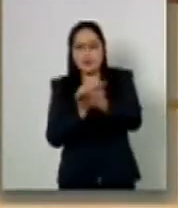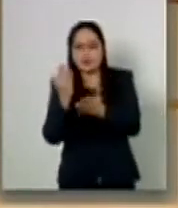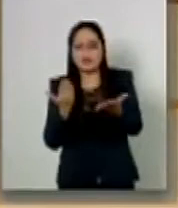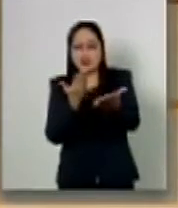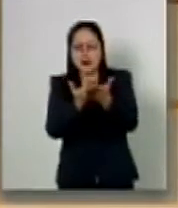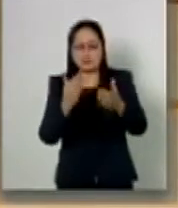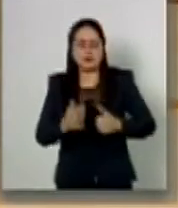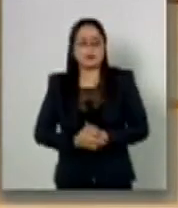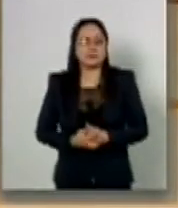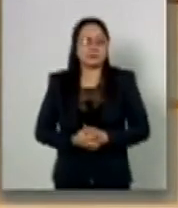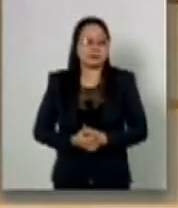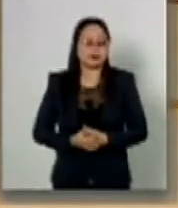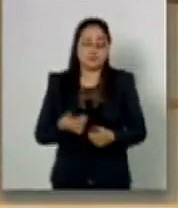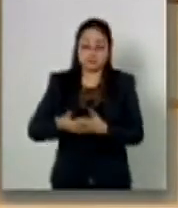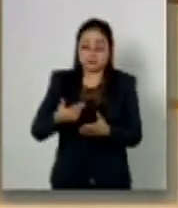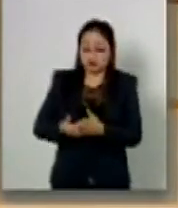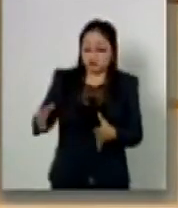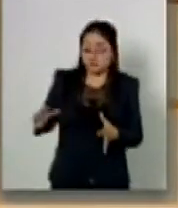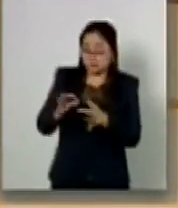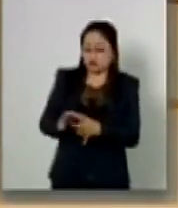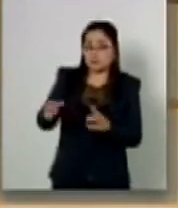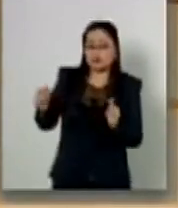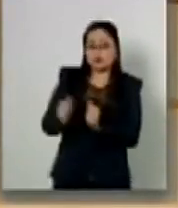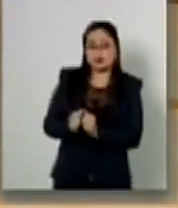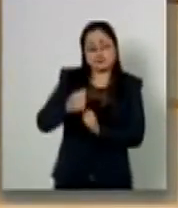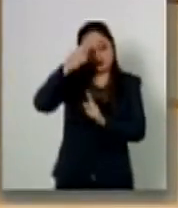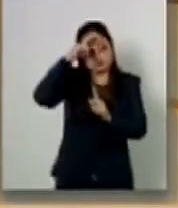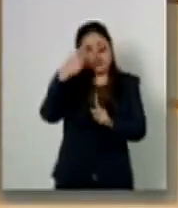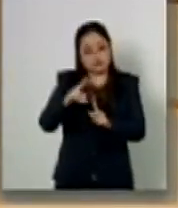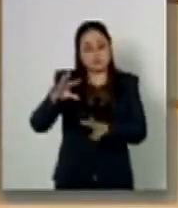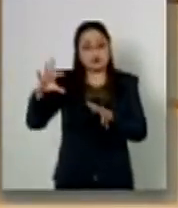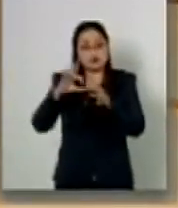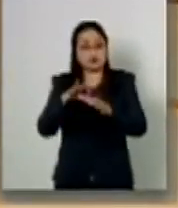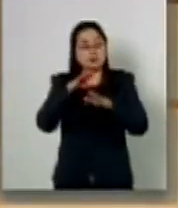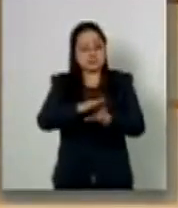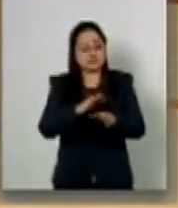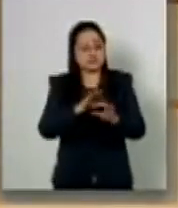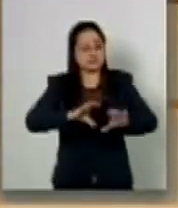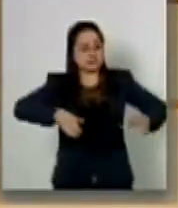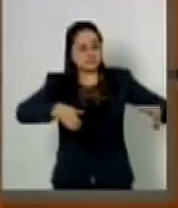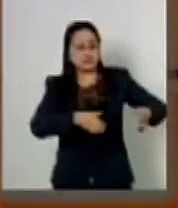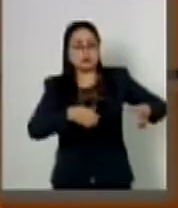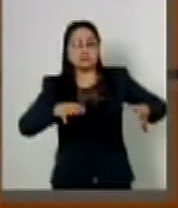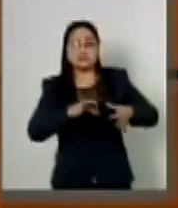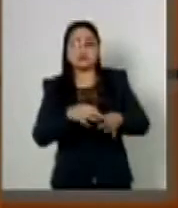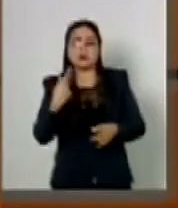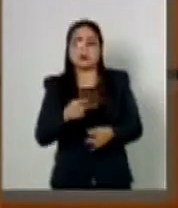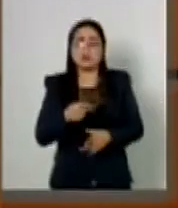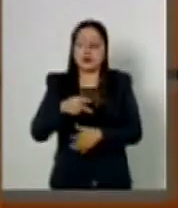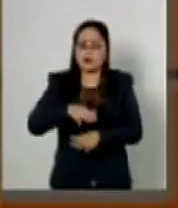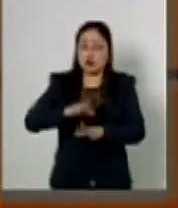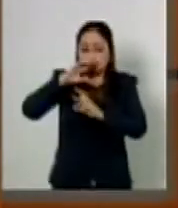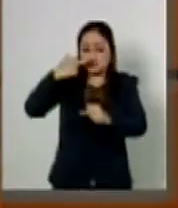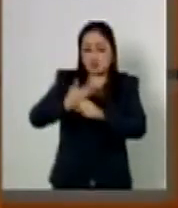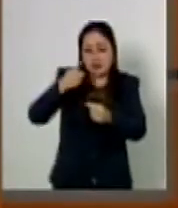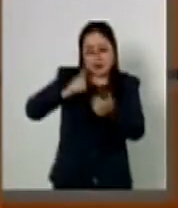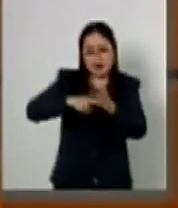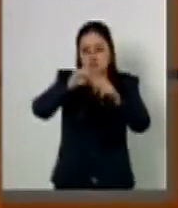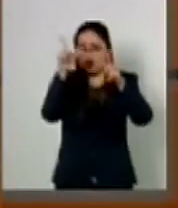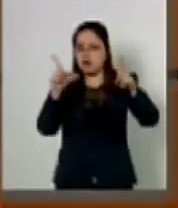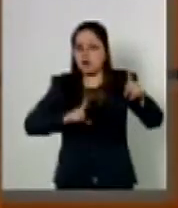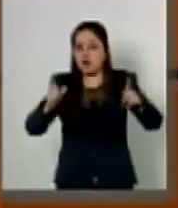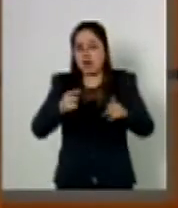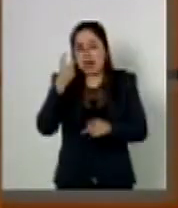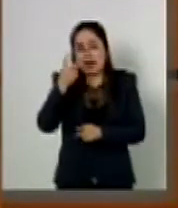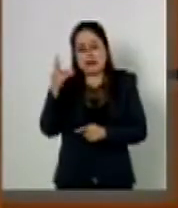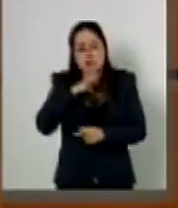La incertidumbre que hoy se vive en México sobre la participación de las Fuerzas Armadas en tareas de seguridad interior genera